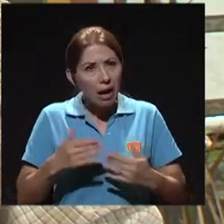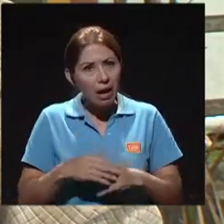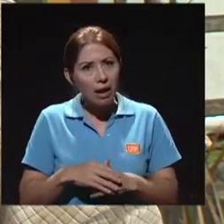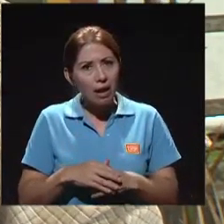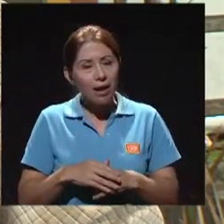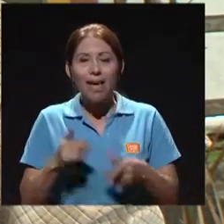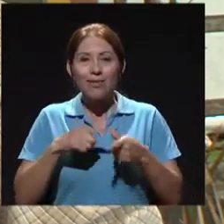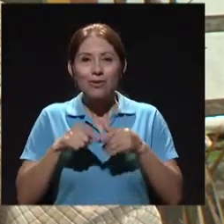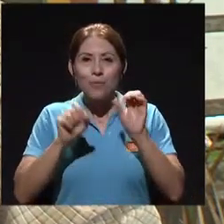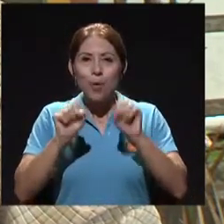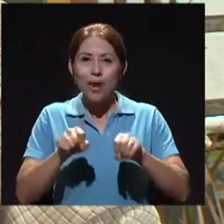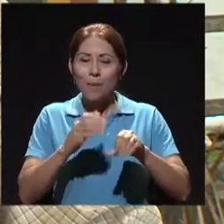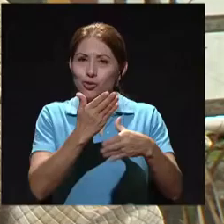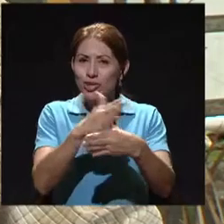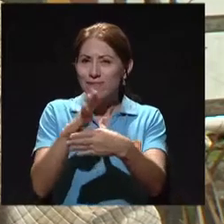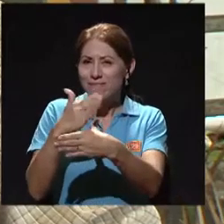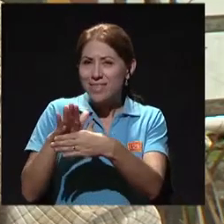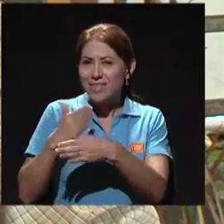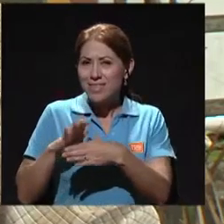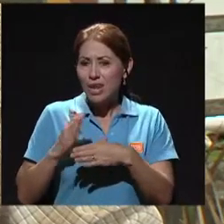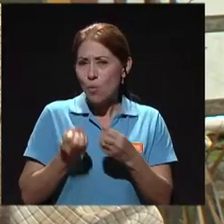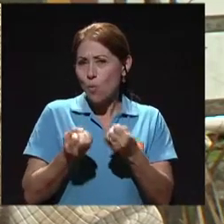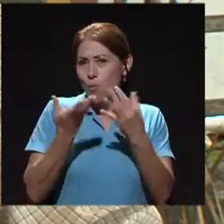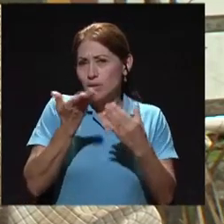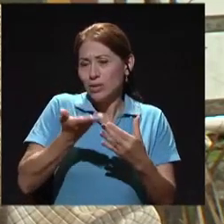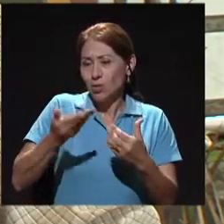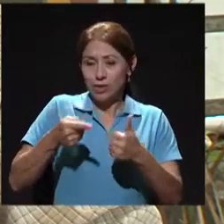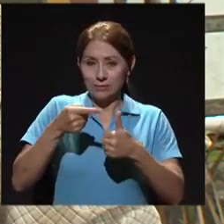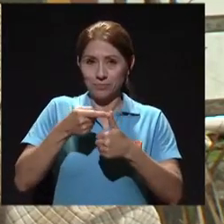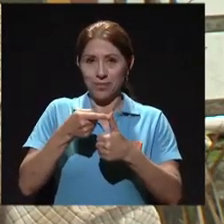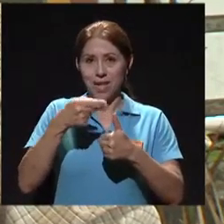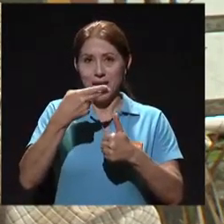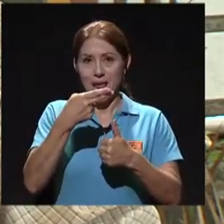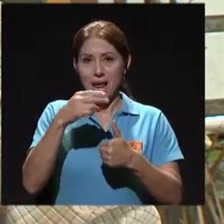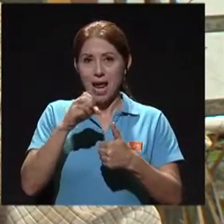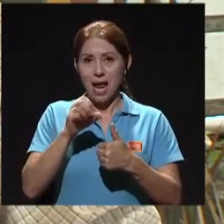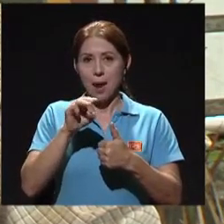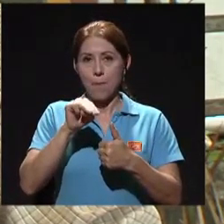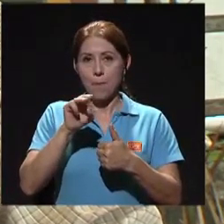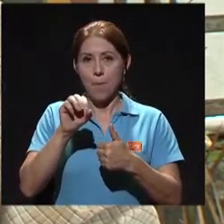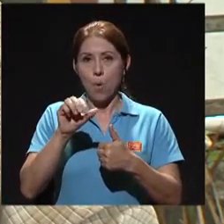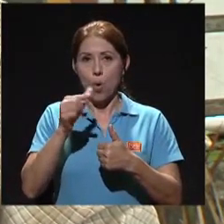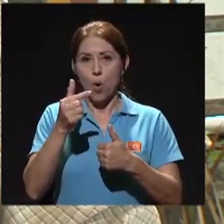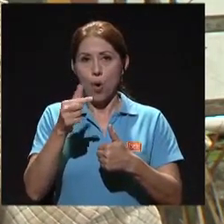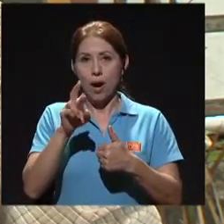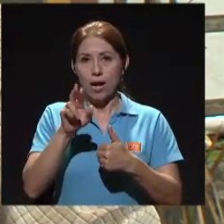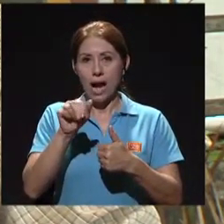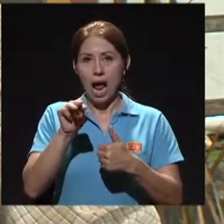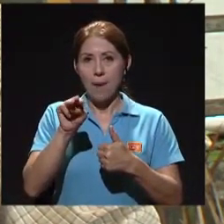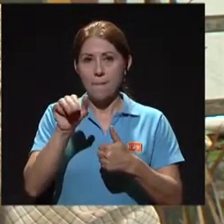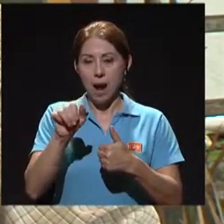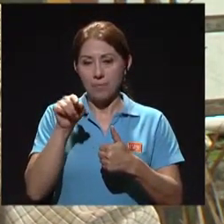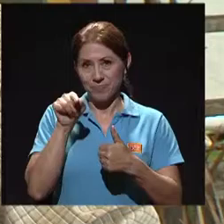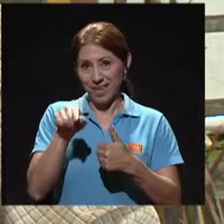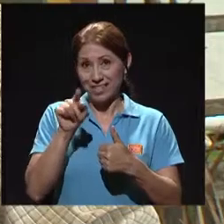Y entonces podríamos dividirlo en un montón de cosas, desde lo que se llama el hemograma, que es uno de los exámenes